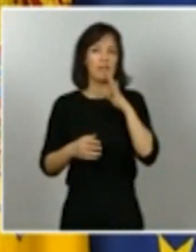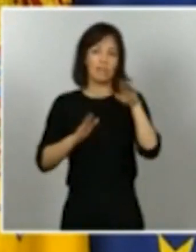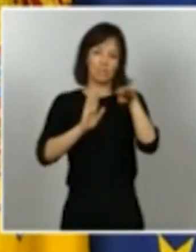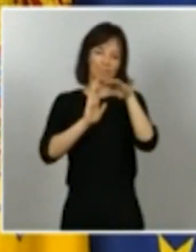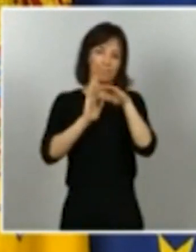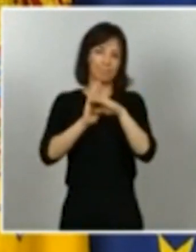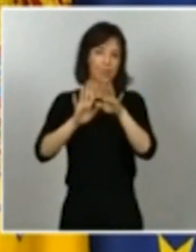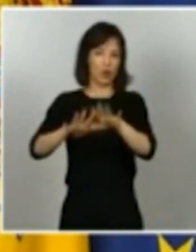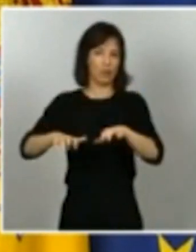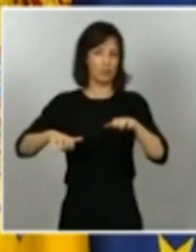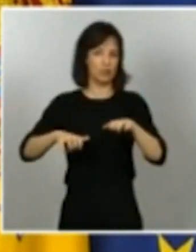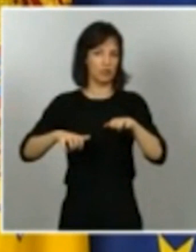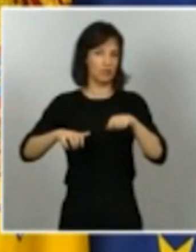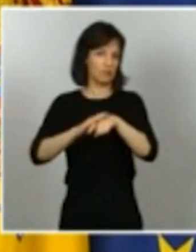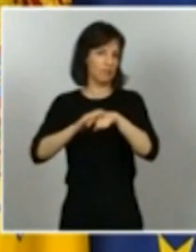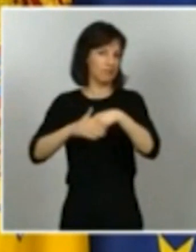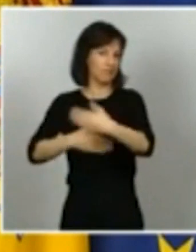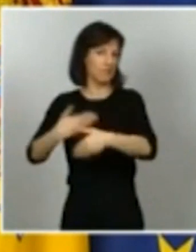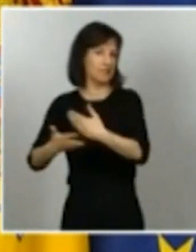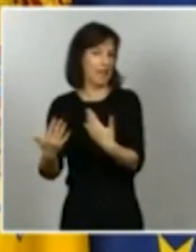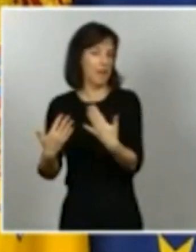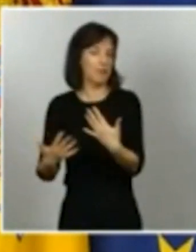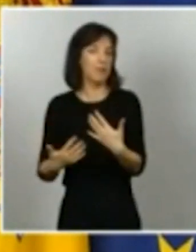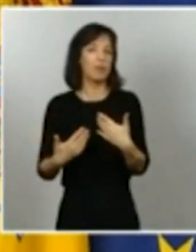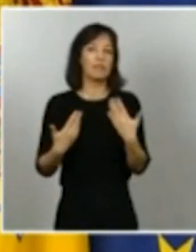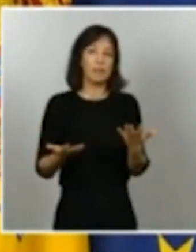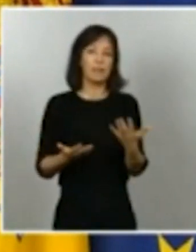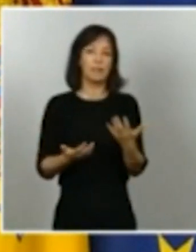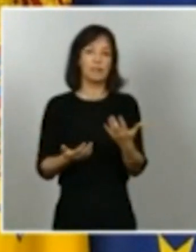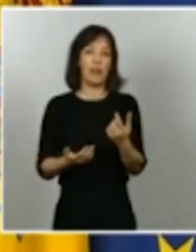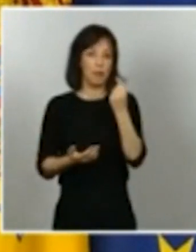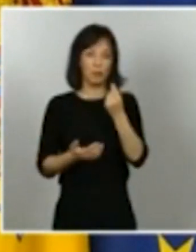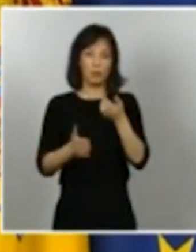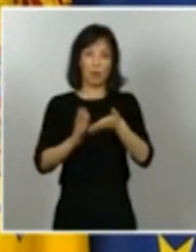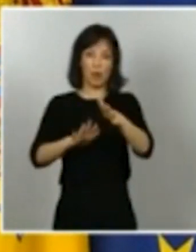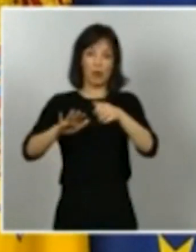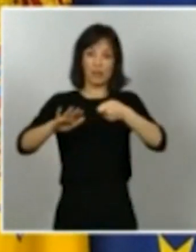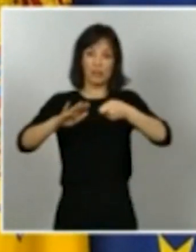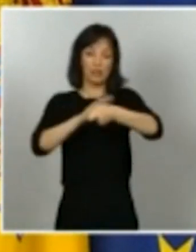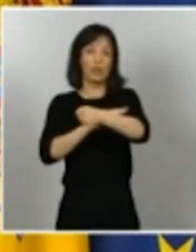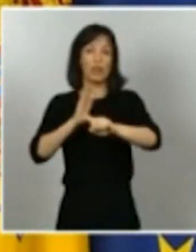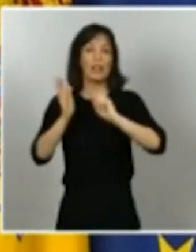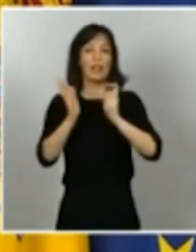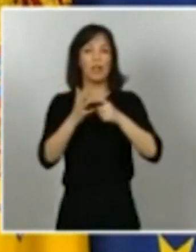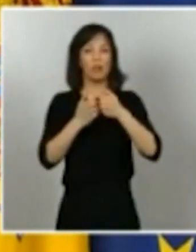Diputados y acelerar la tramitación que está a punto de entrar también en el Congreso de la Ley de Lucha contra el Fraude Fiscal.